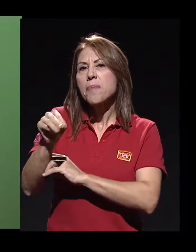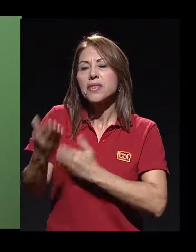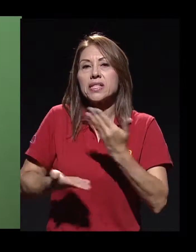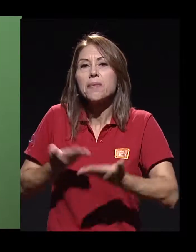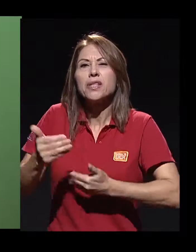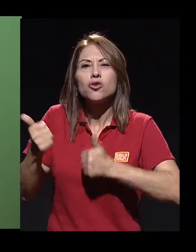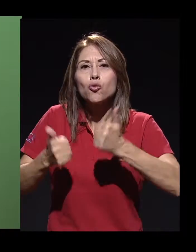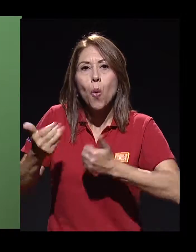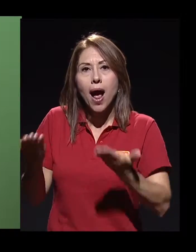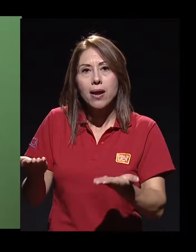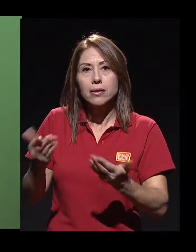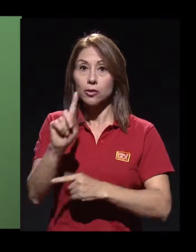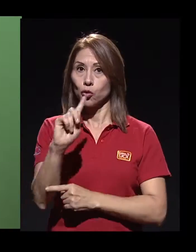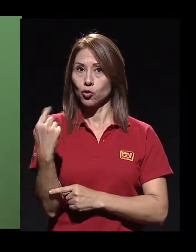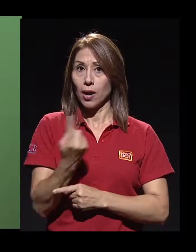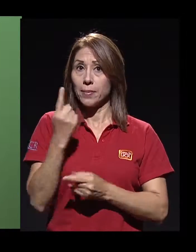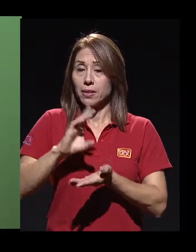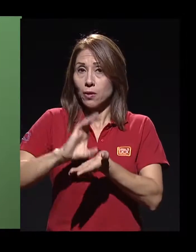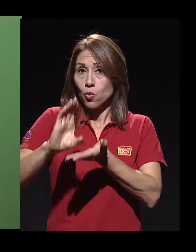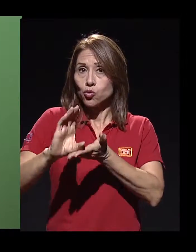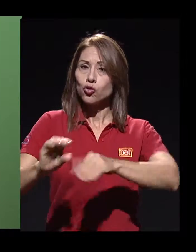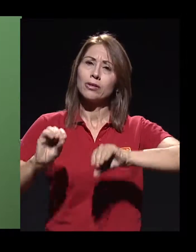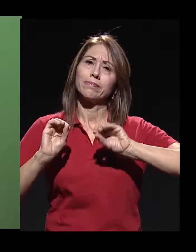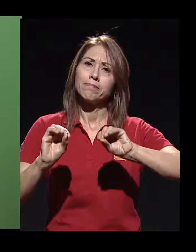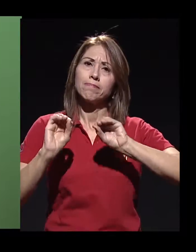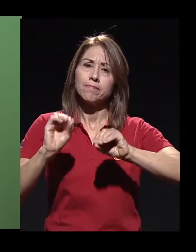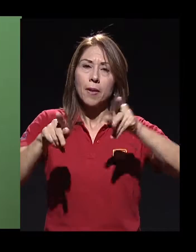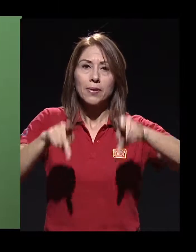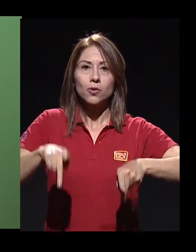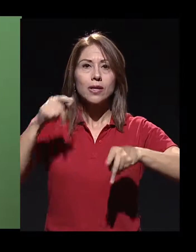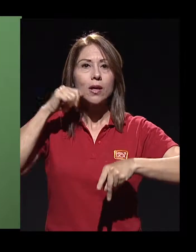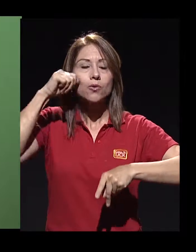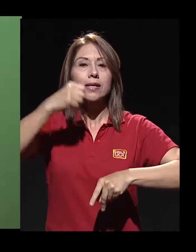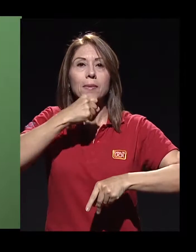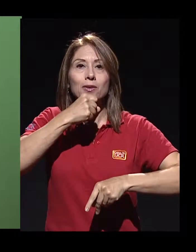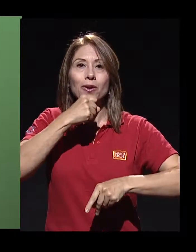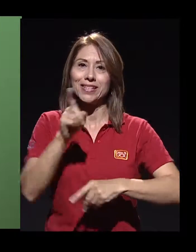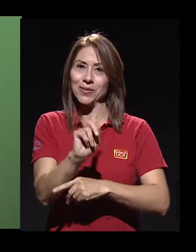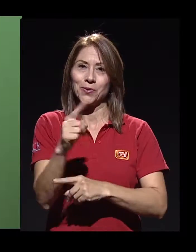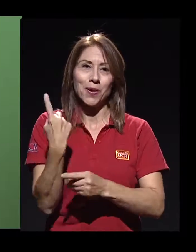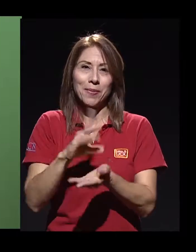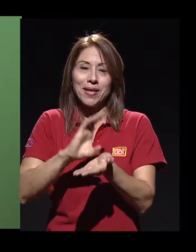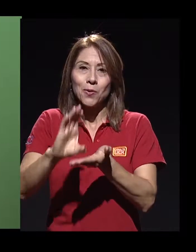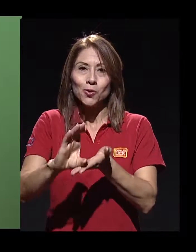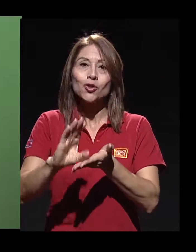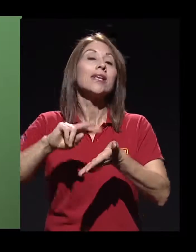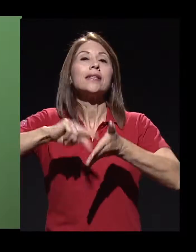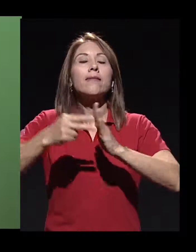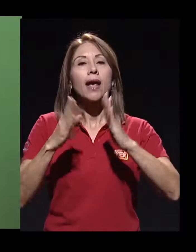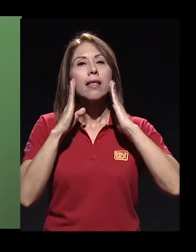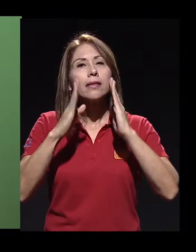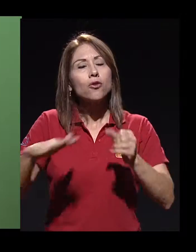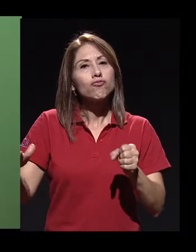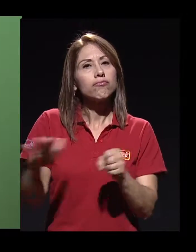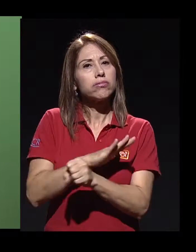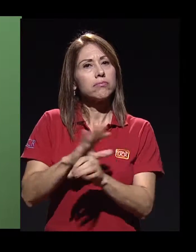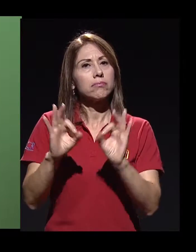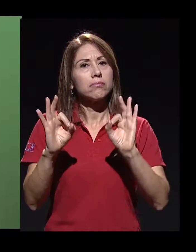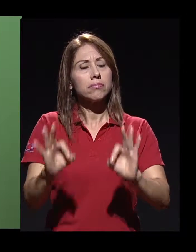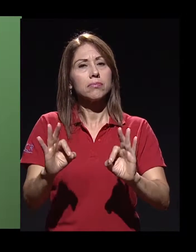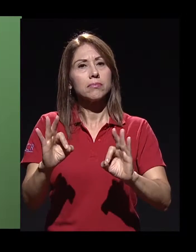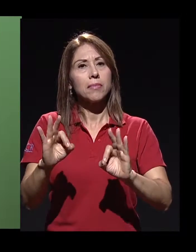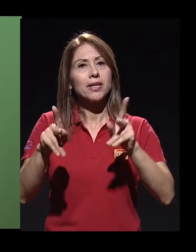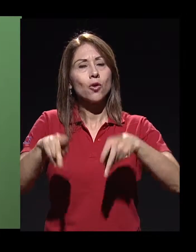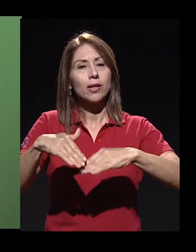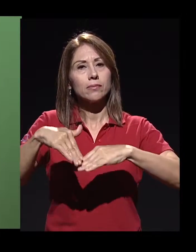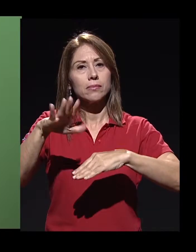No es solo cursos para personas adultas mayores, sino que tiene un enfoque integral de cómo es esa atención, ¿verdad?, para las personas de más de